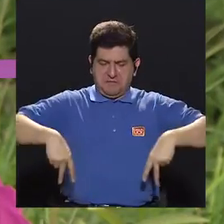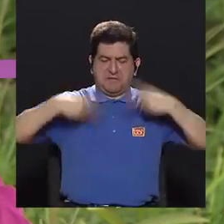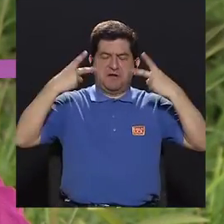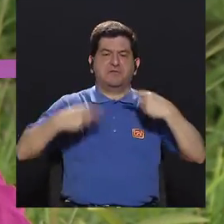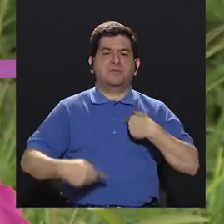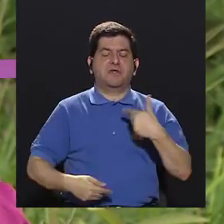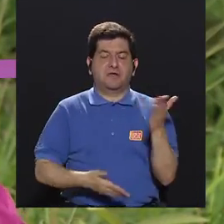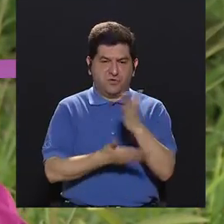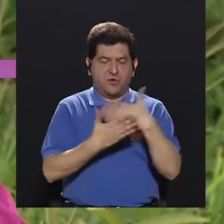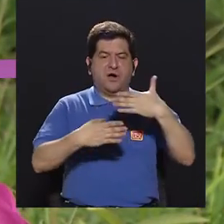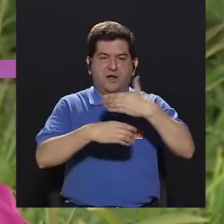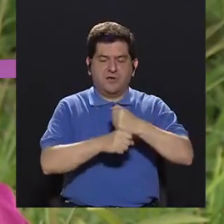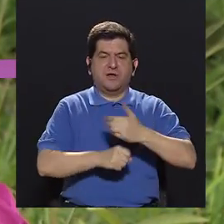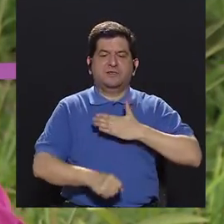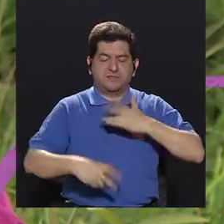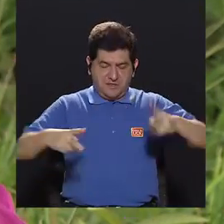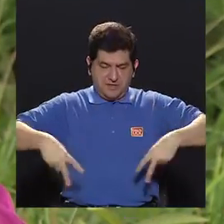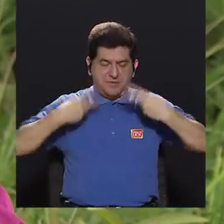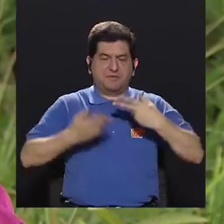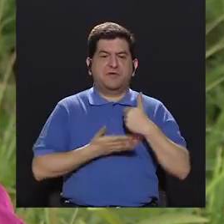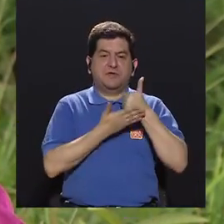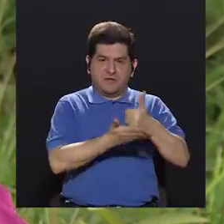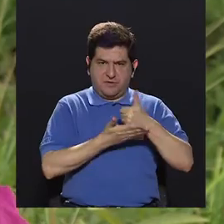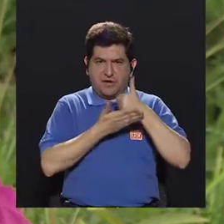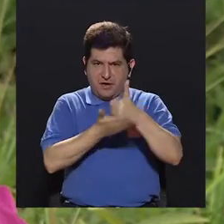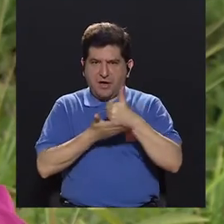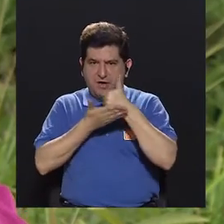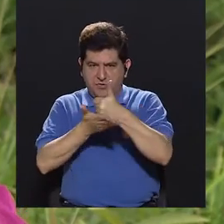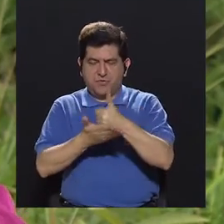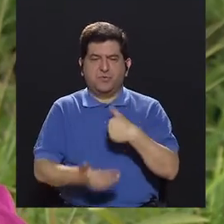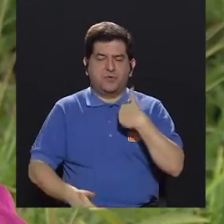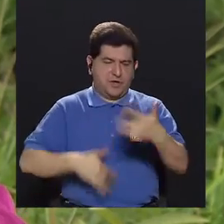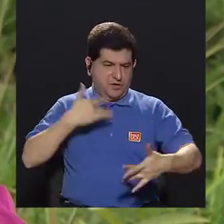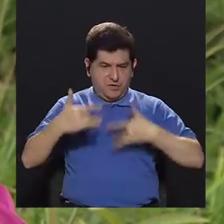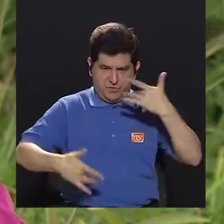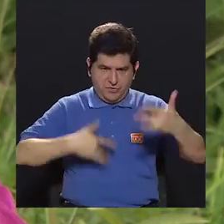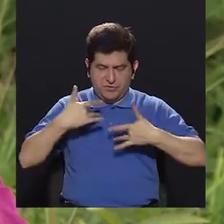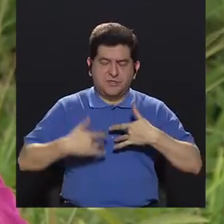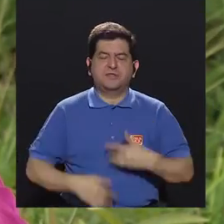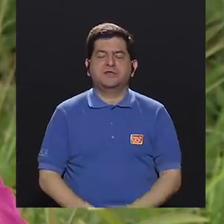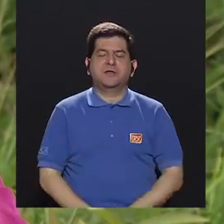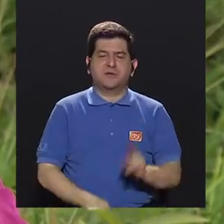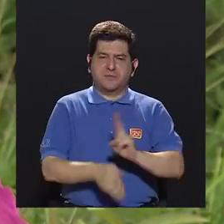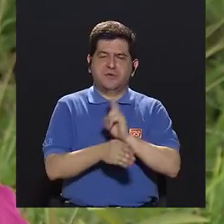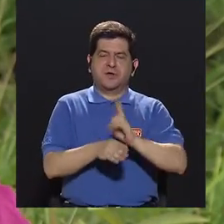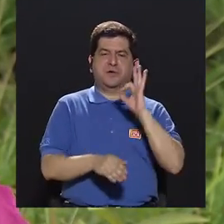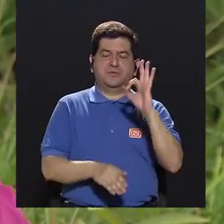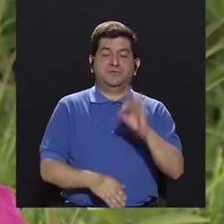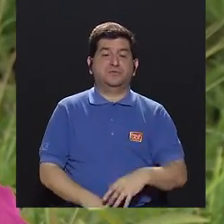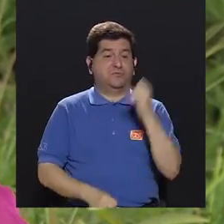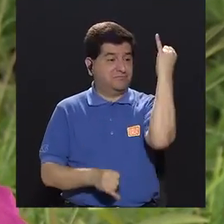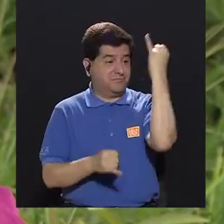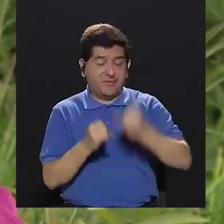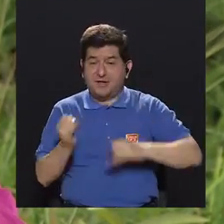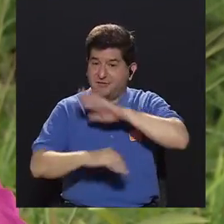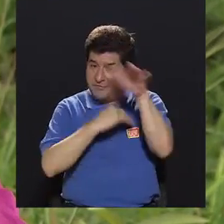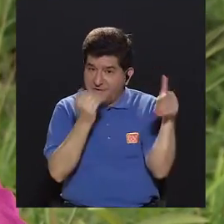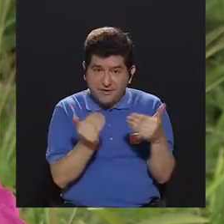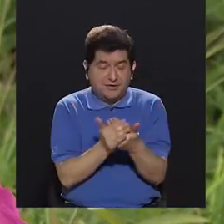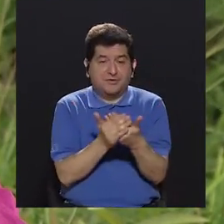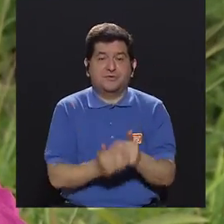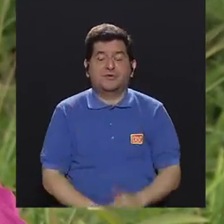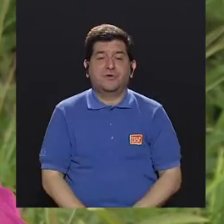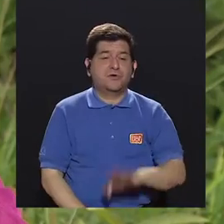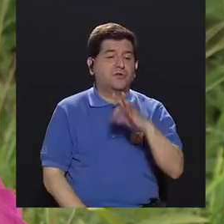haciendo algo con mi vida que esté aportando al servicio y eso me haga sentirme a mí útil porque al final de cuentas todo es